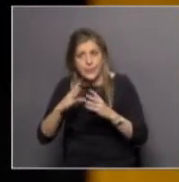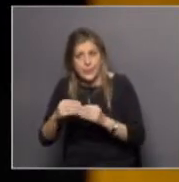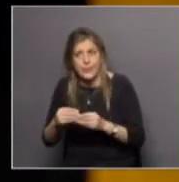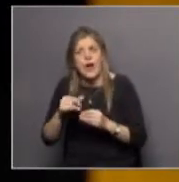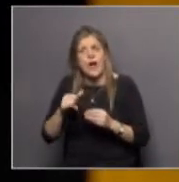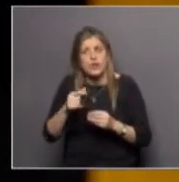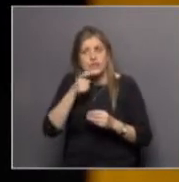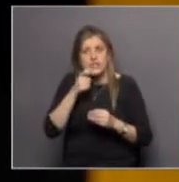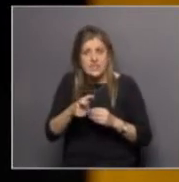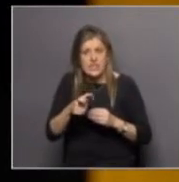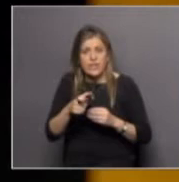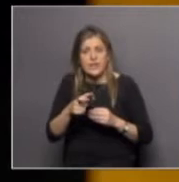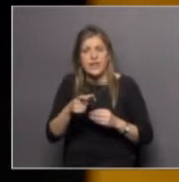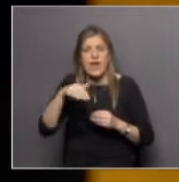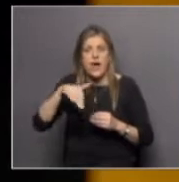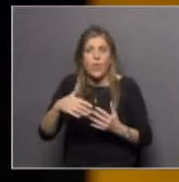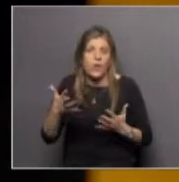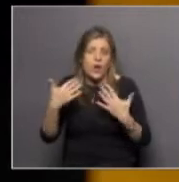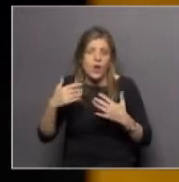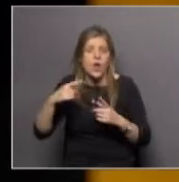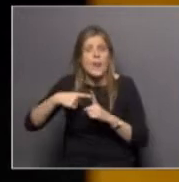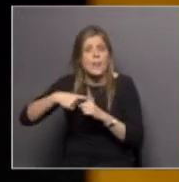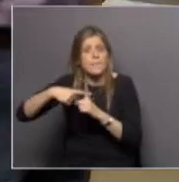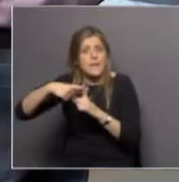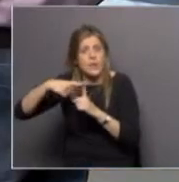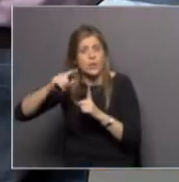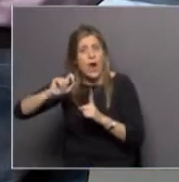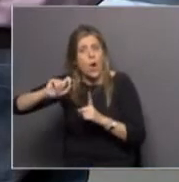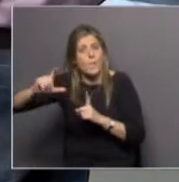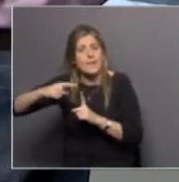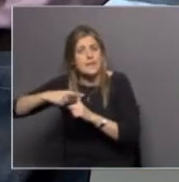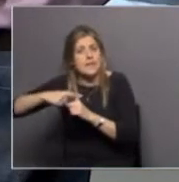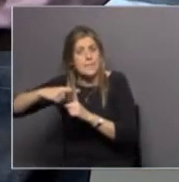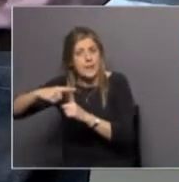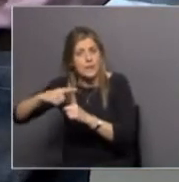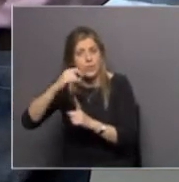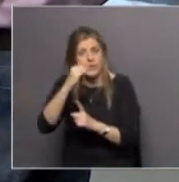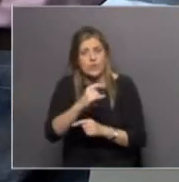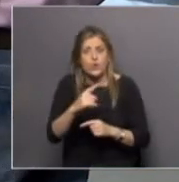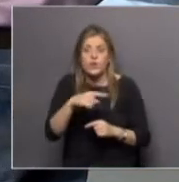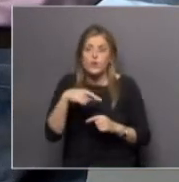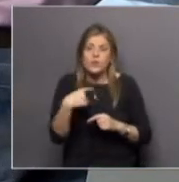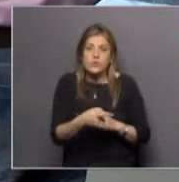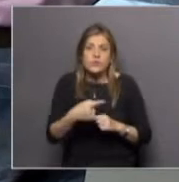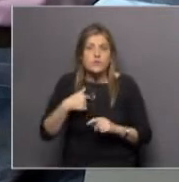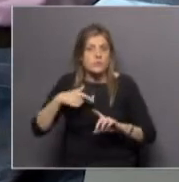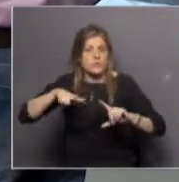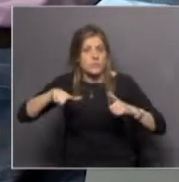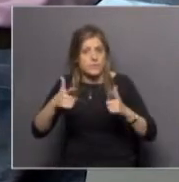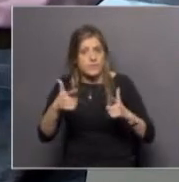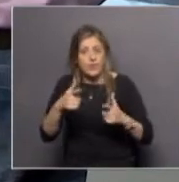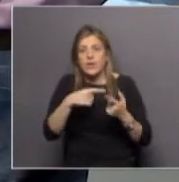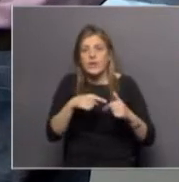temperatura habitual en las estaciones más cálidas allí en Antártida? Bueno, nosotros no tenemos una serie